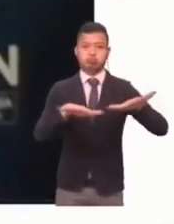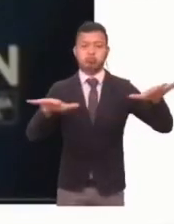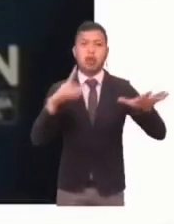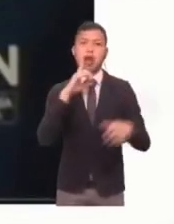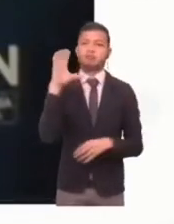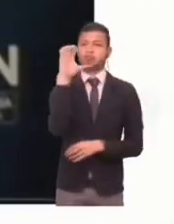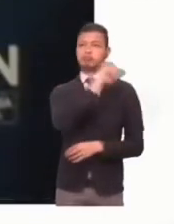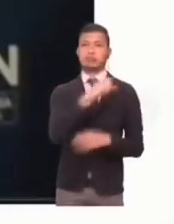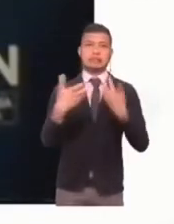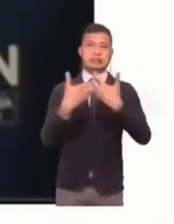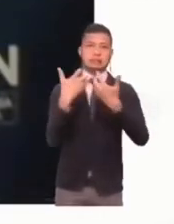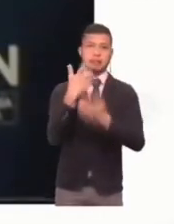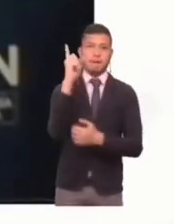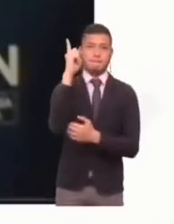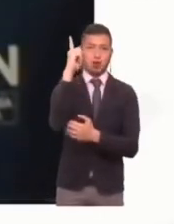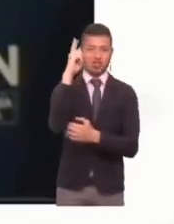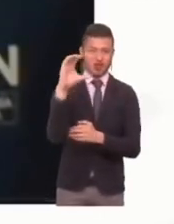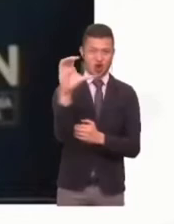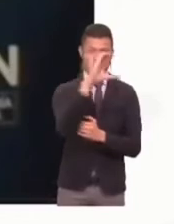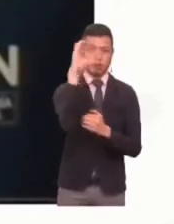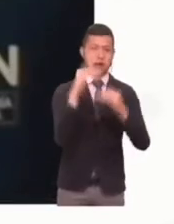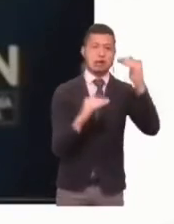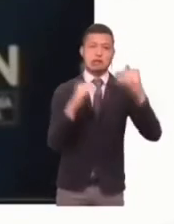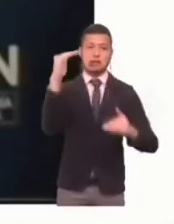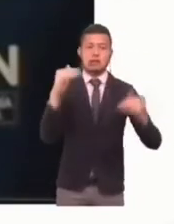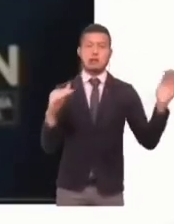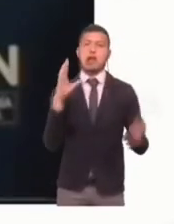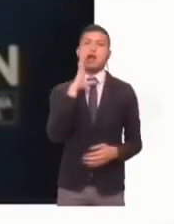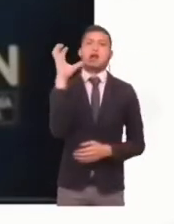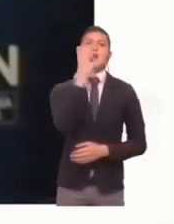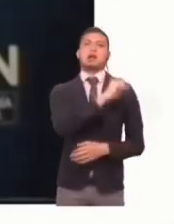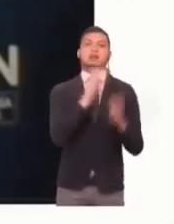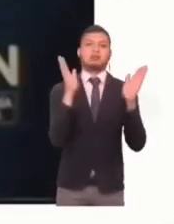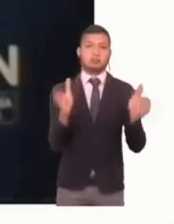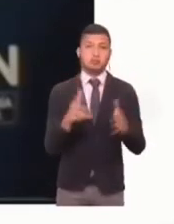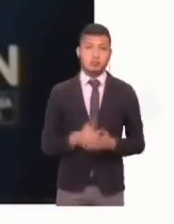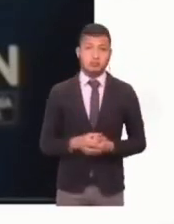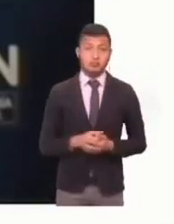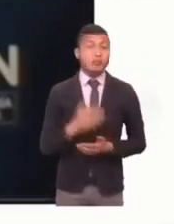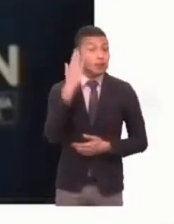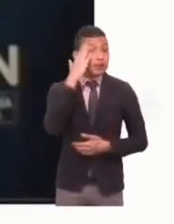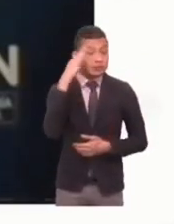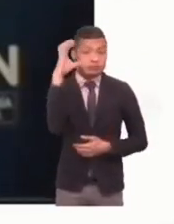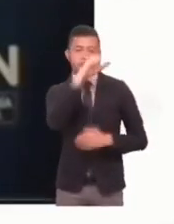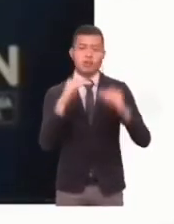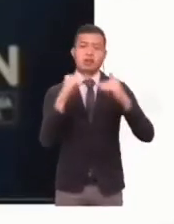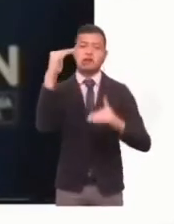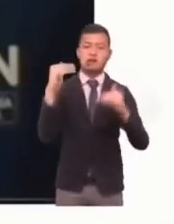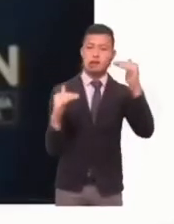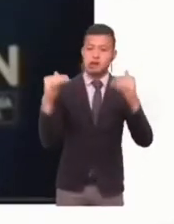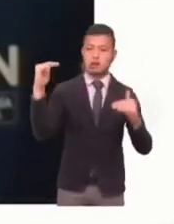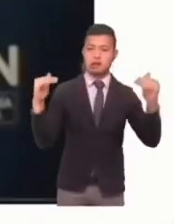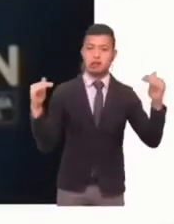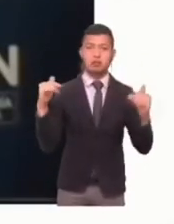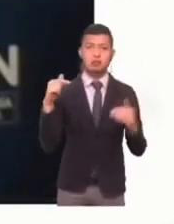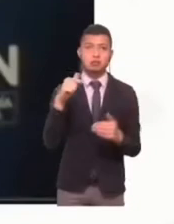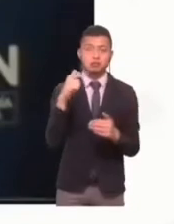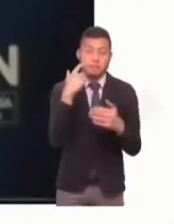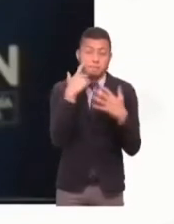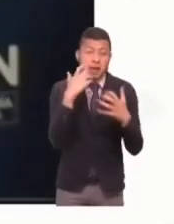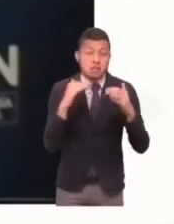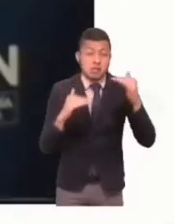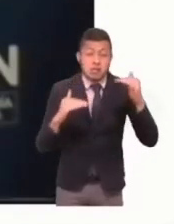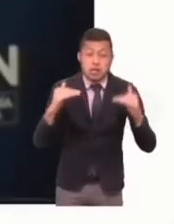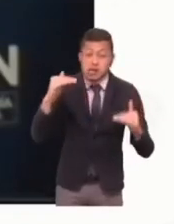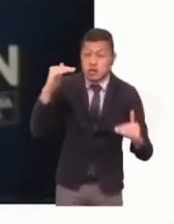político colombiano, que es la desigualdad. Entonces, si la desigualdad es la que atraviesa todo esto, y la desigualdad se va a acabar de agudizar